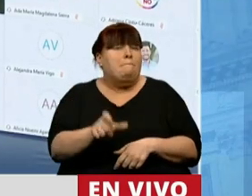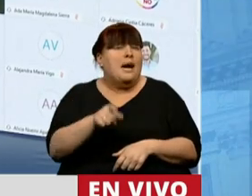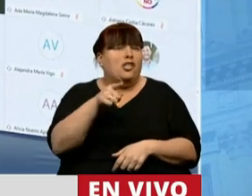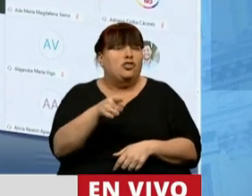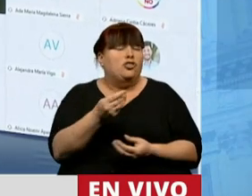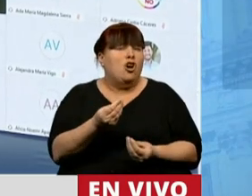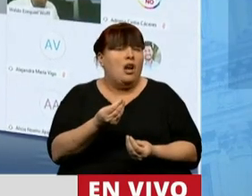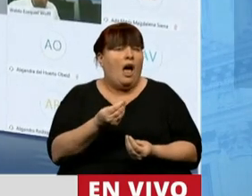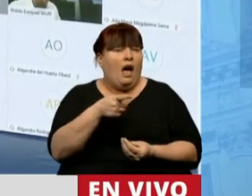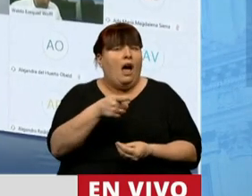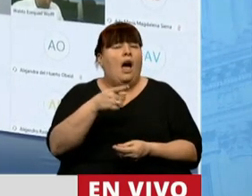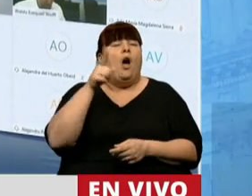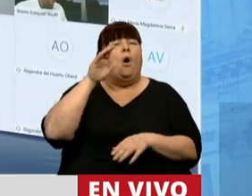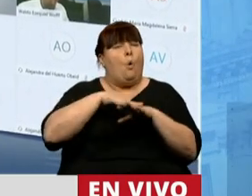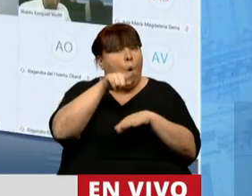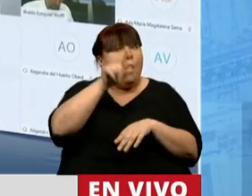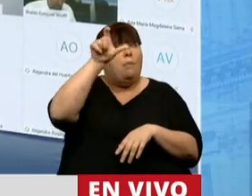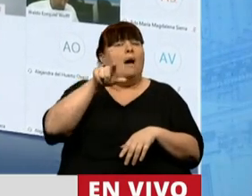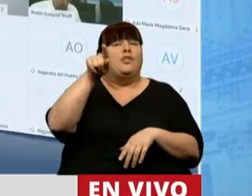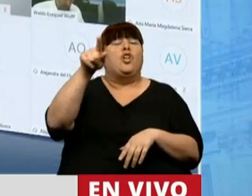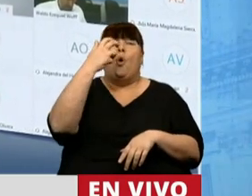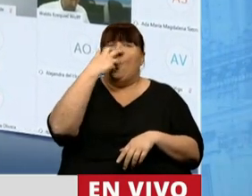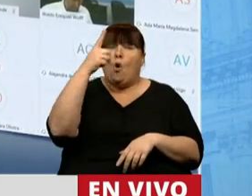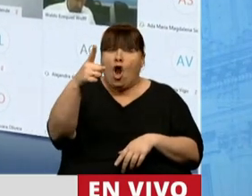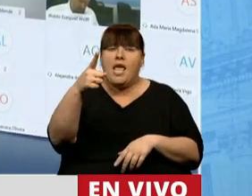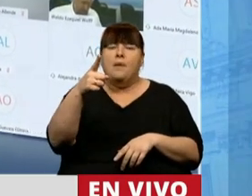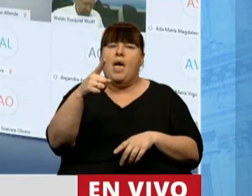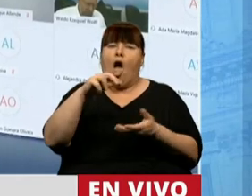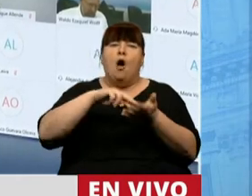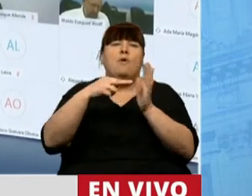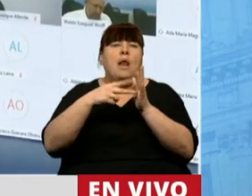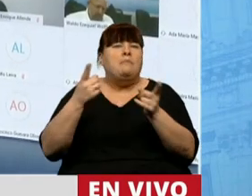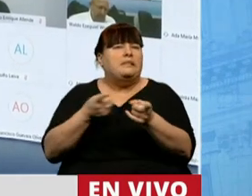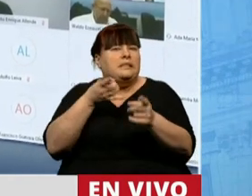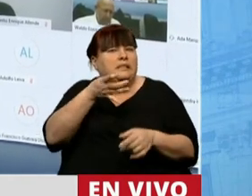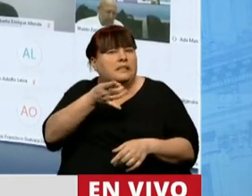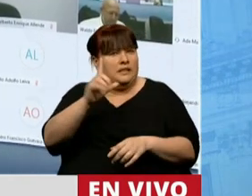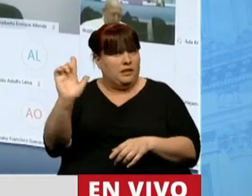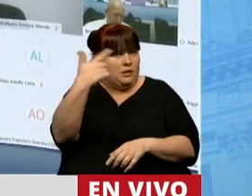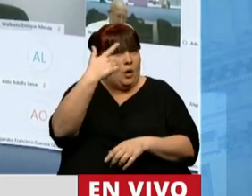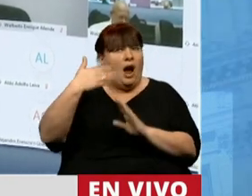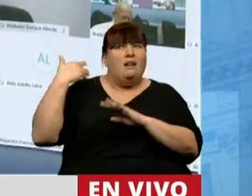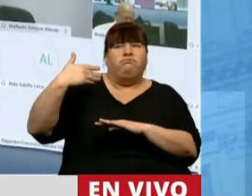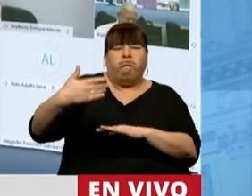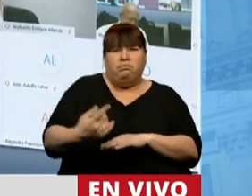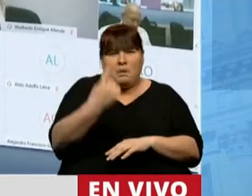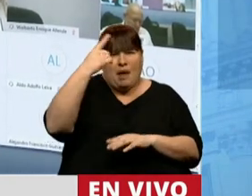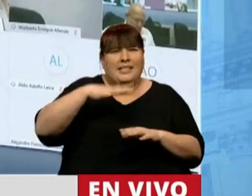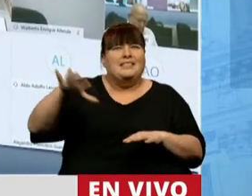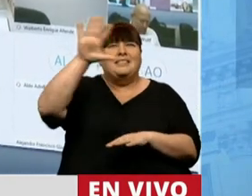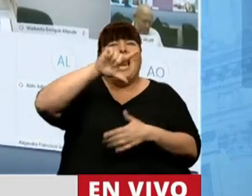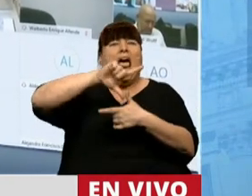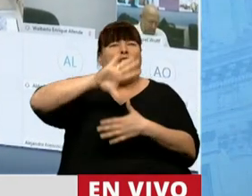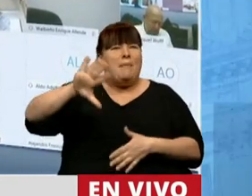que provocó en Bolivia una situación de persecución inédita en los últimos tiempos en el